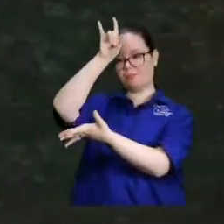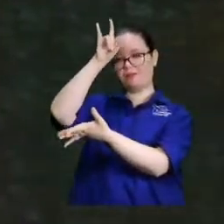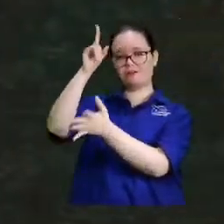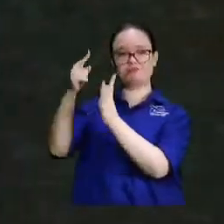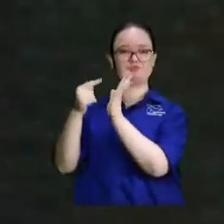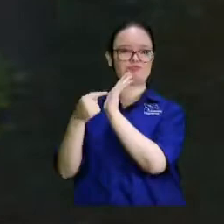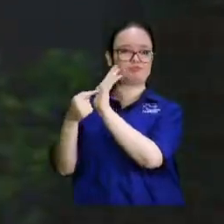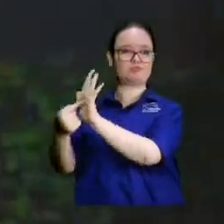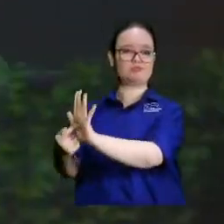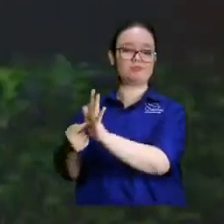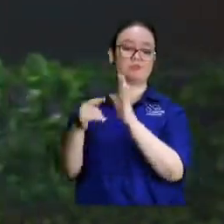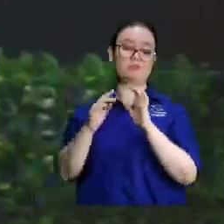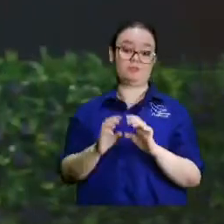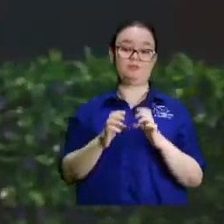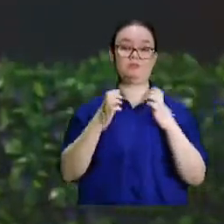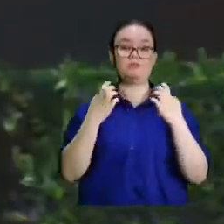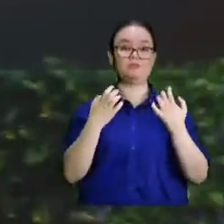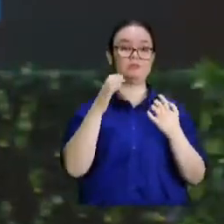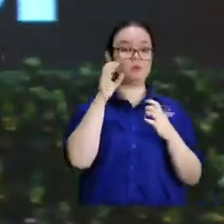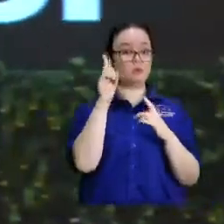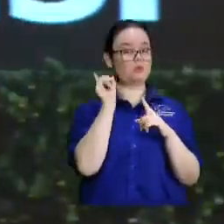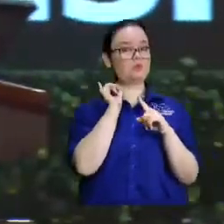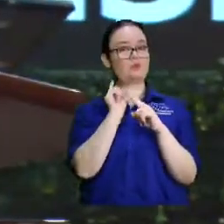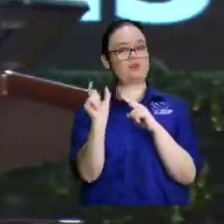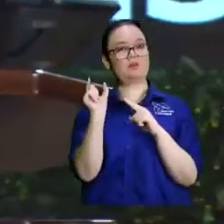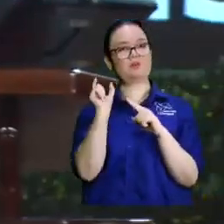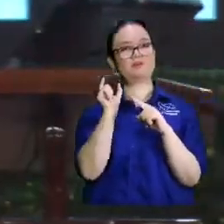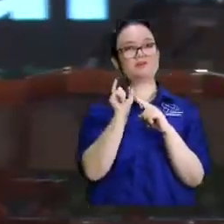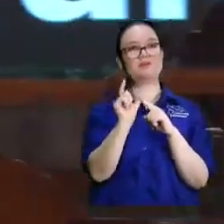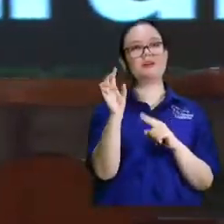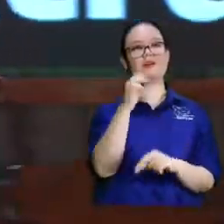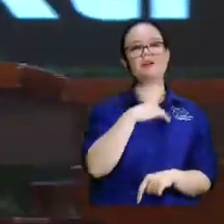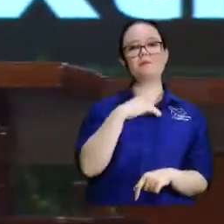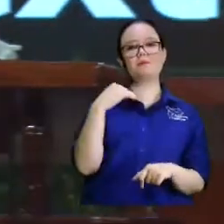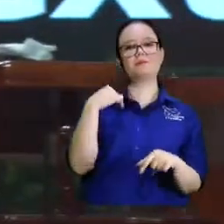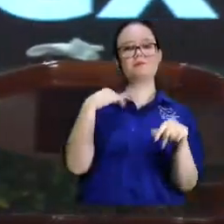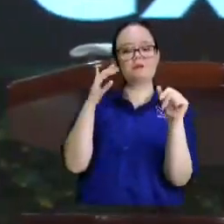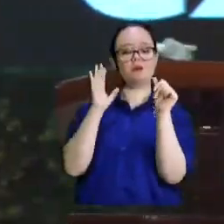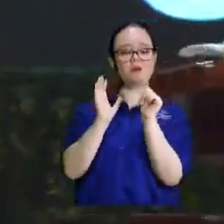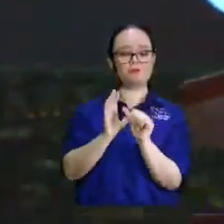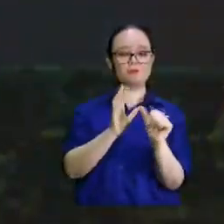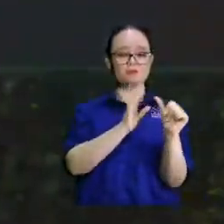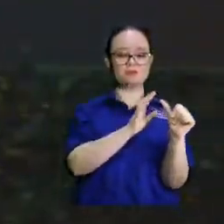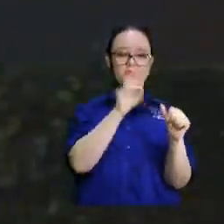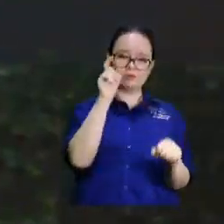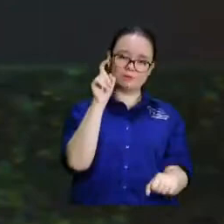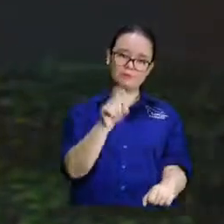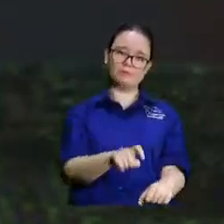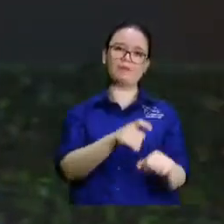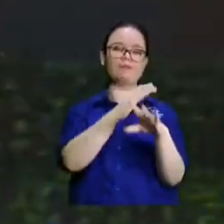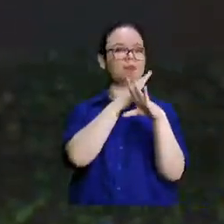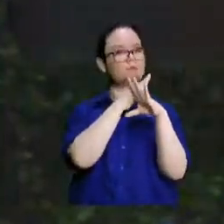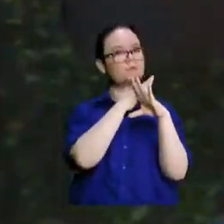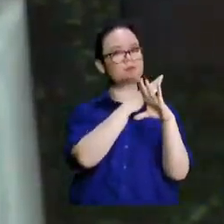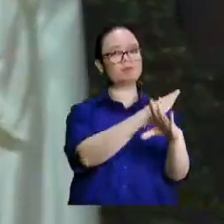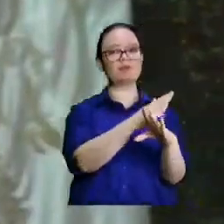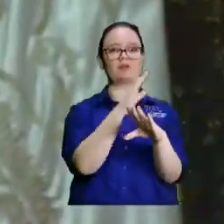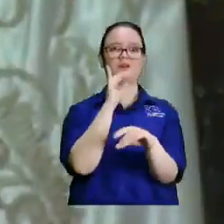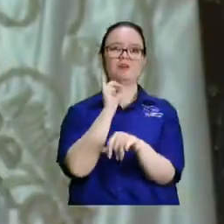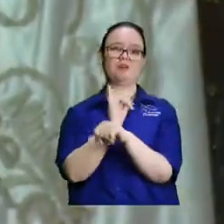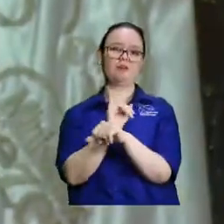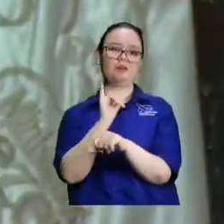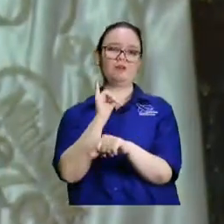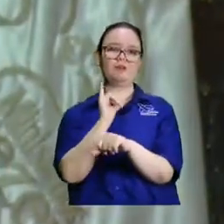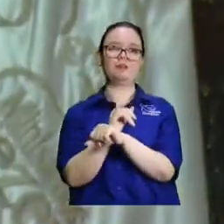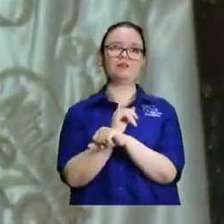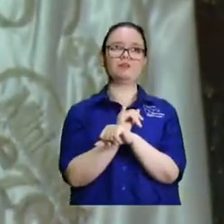entonces una de las cosas que definitivamente el ministerio apostólico debería hacer es proteger a las misiones a las ovejas